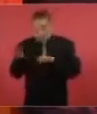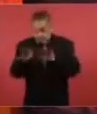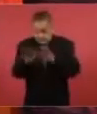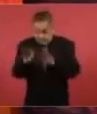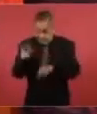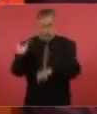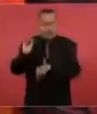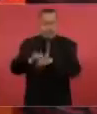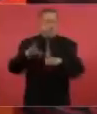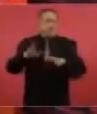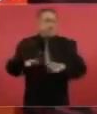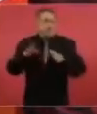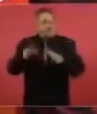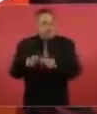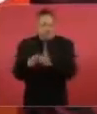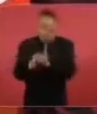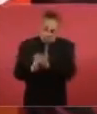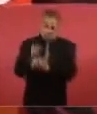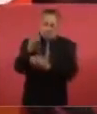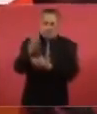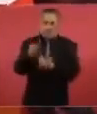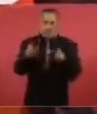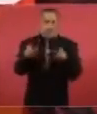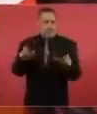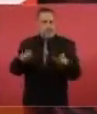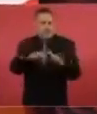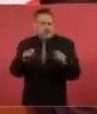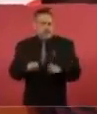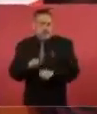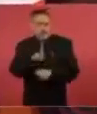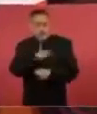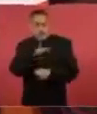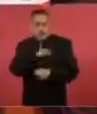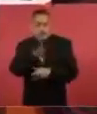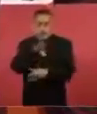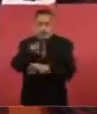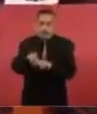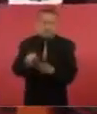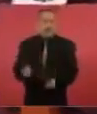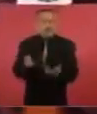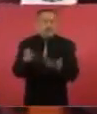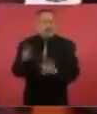que ahora tiene 130 mil elementos